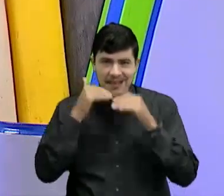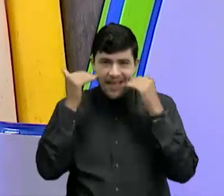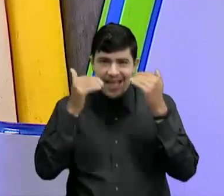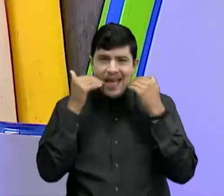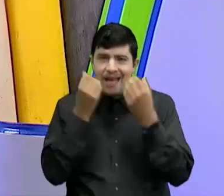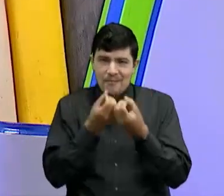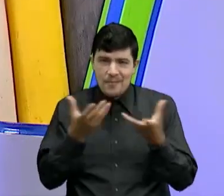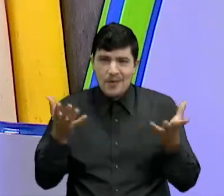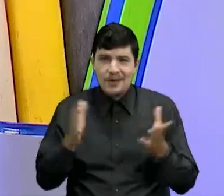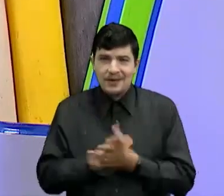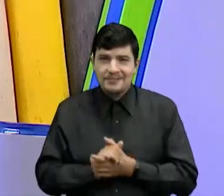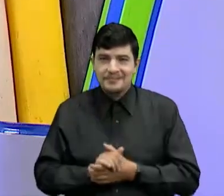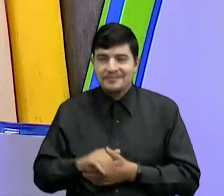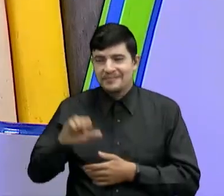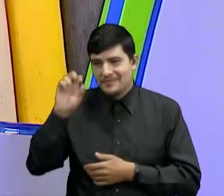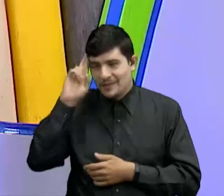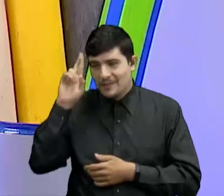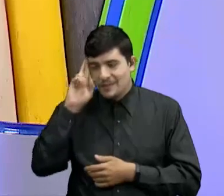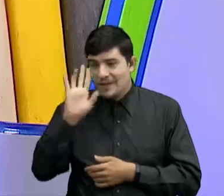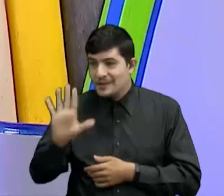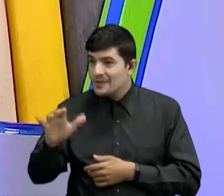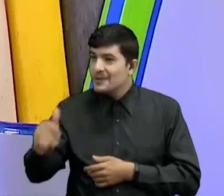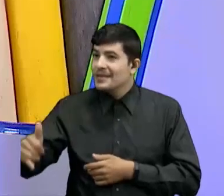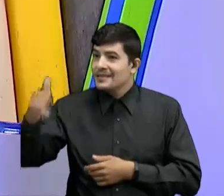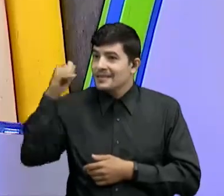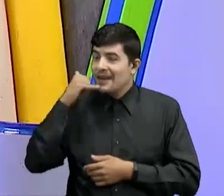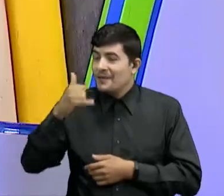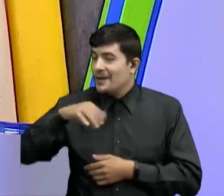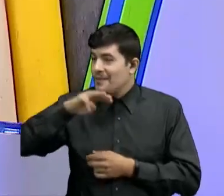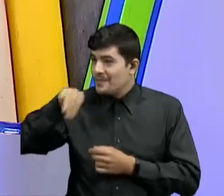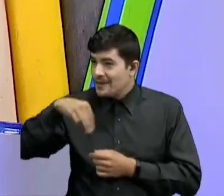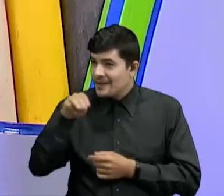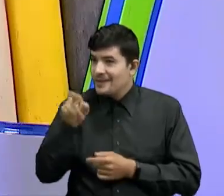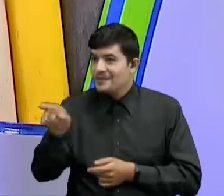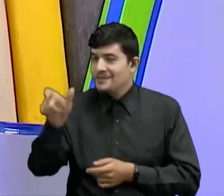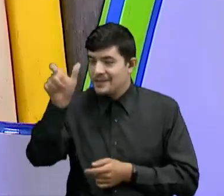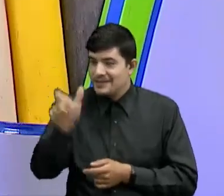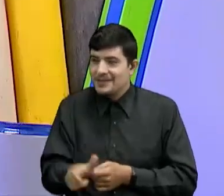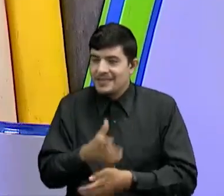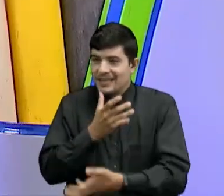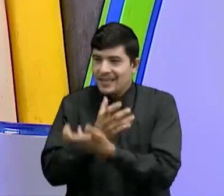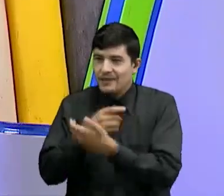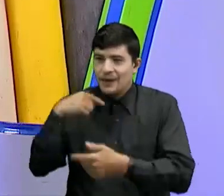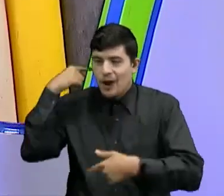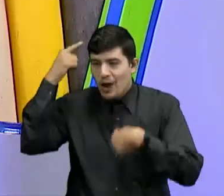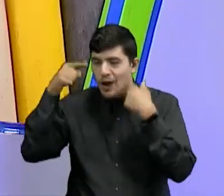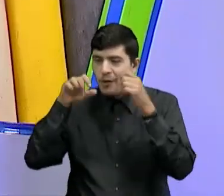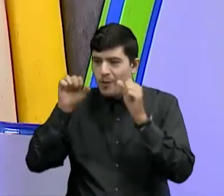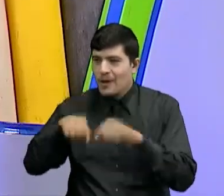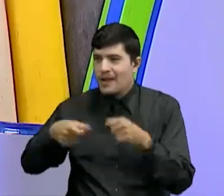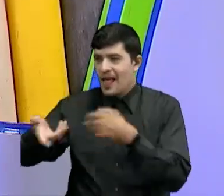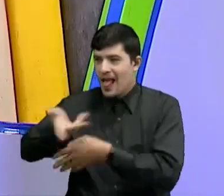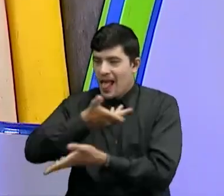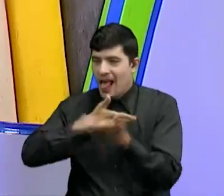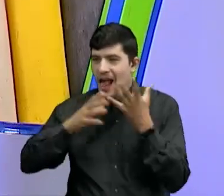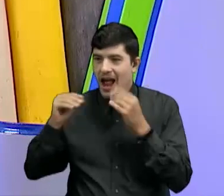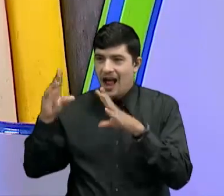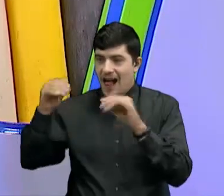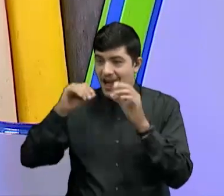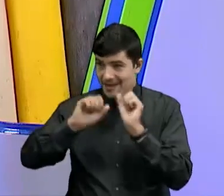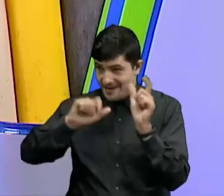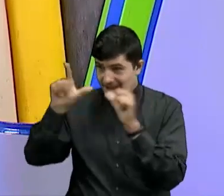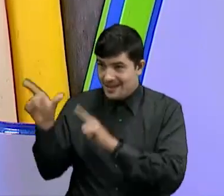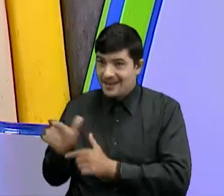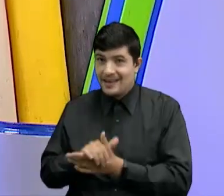bueno Entonces tienes que llamarnos también Cuando esté por acá Nuestro científico loco Pues para que puedas conversar con él un ratito ¿Listo?